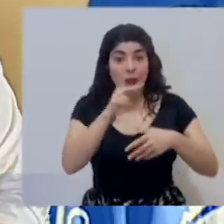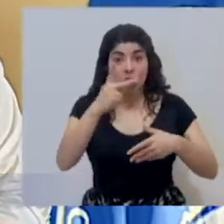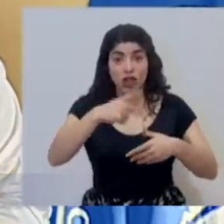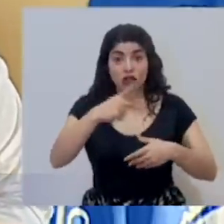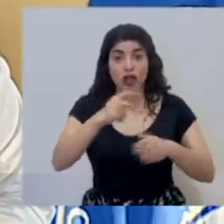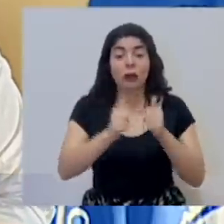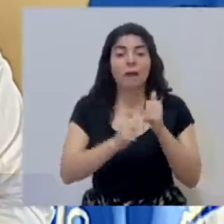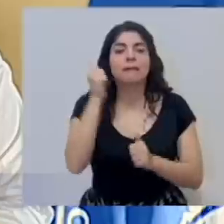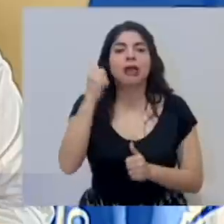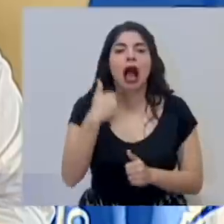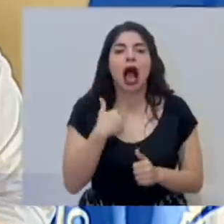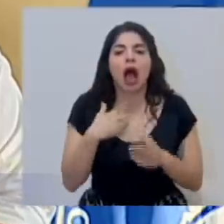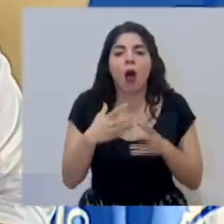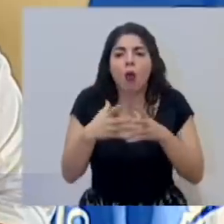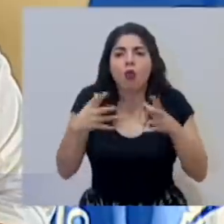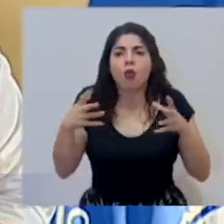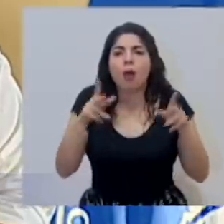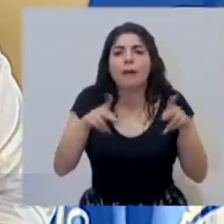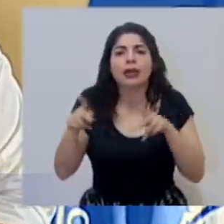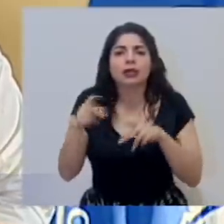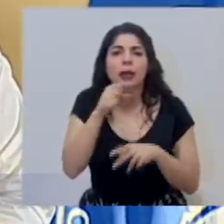población de adulta mayor.